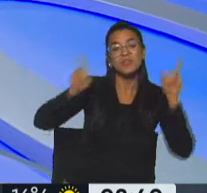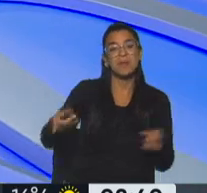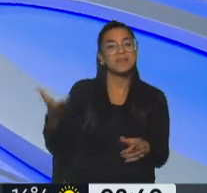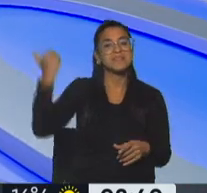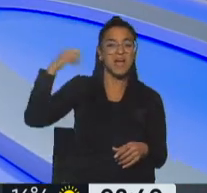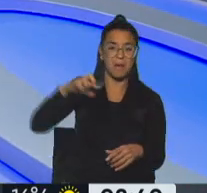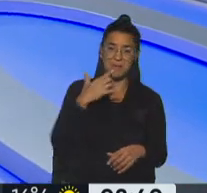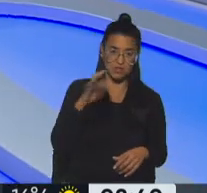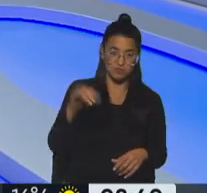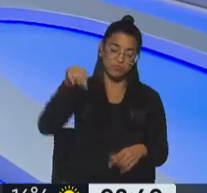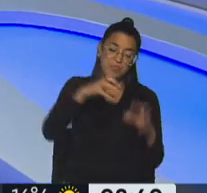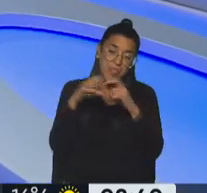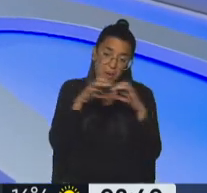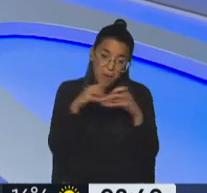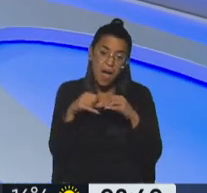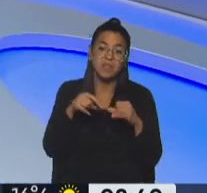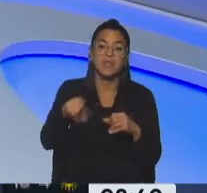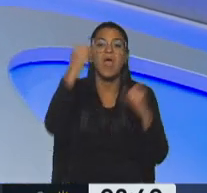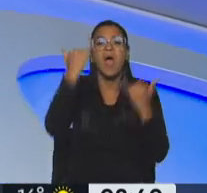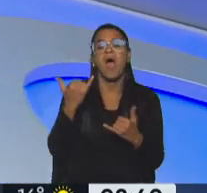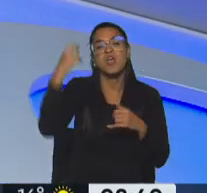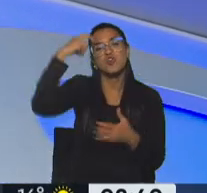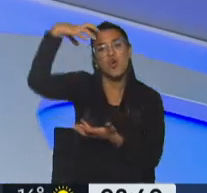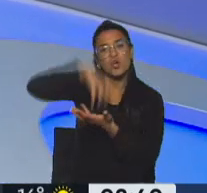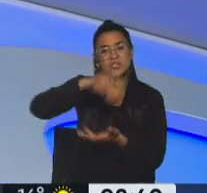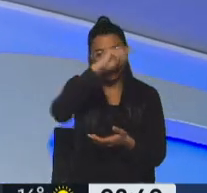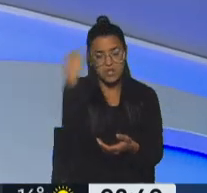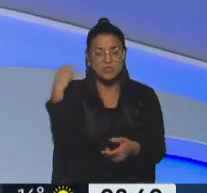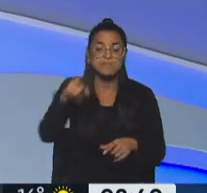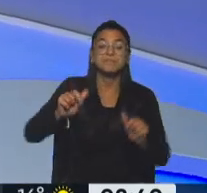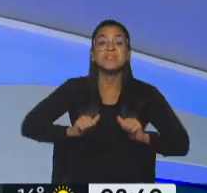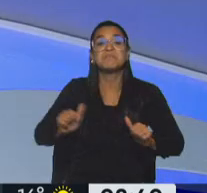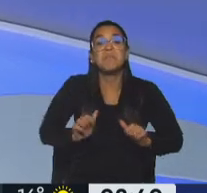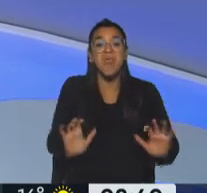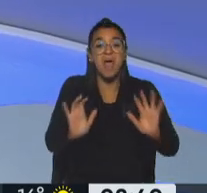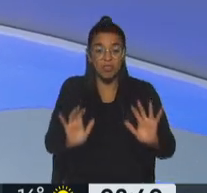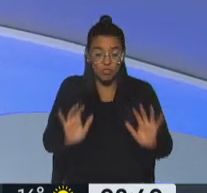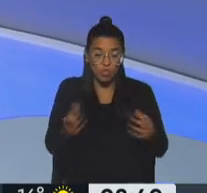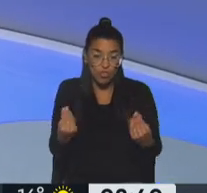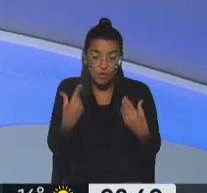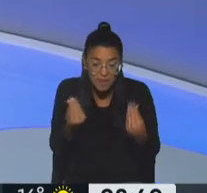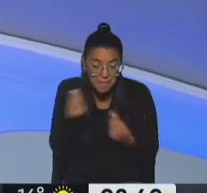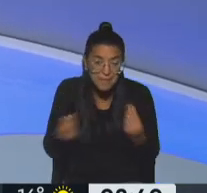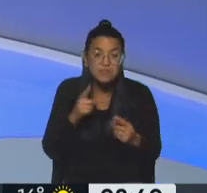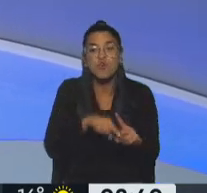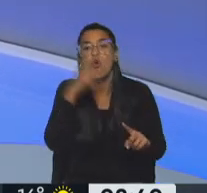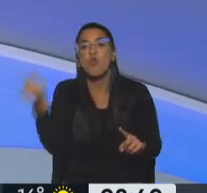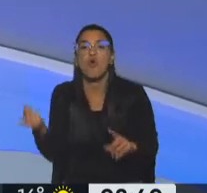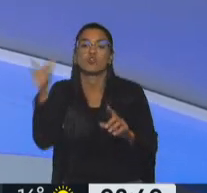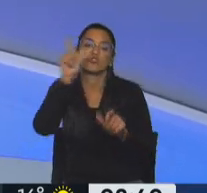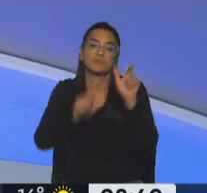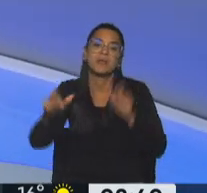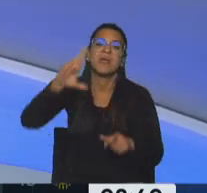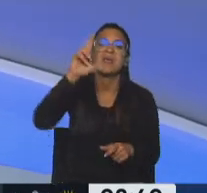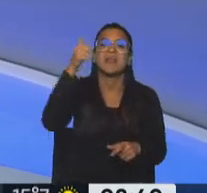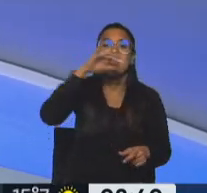eliminarlas. Es el debate que se va a dar en el Congreso Nacional y la expectativa está puesta en qué va a pasar con algunos otros legisladores. Florencio